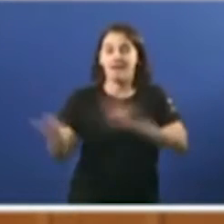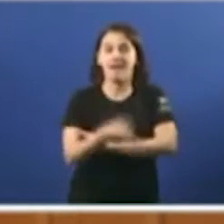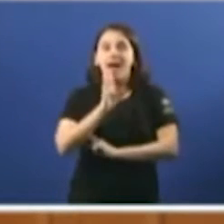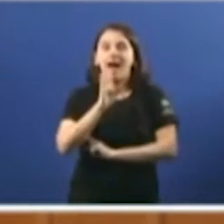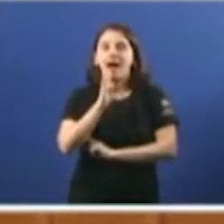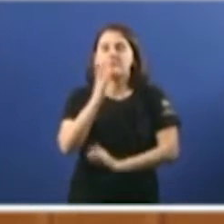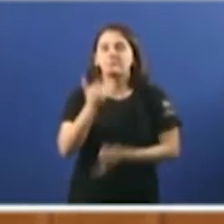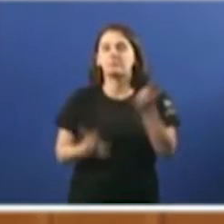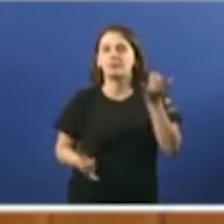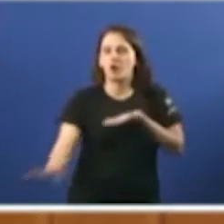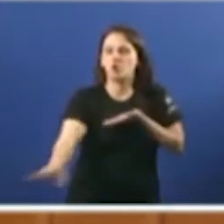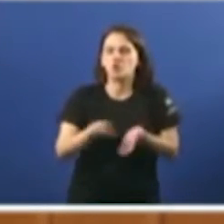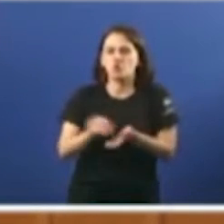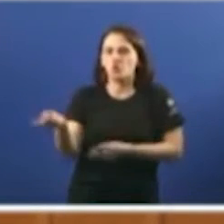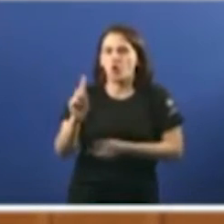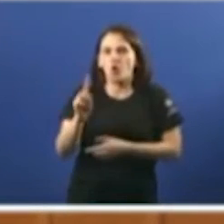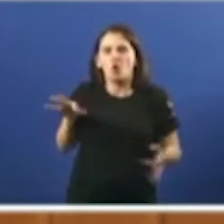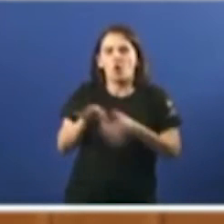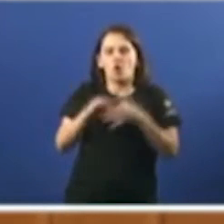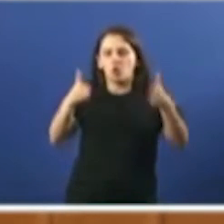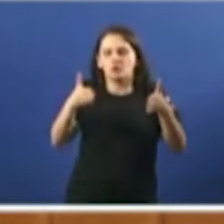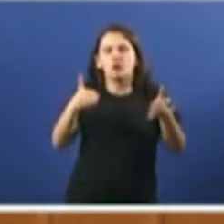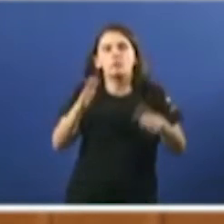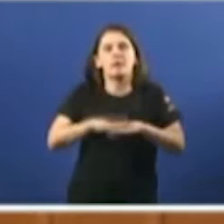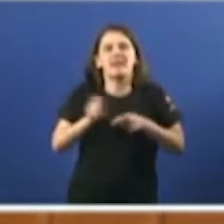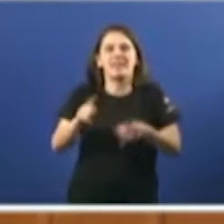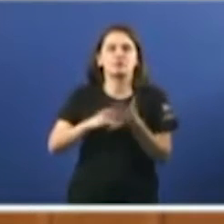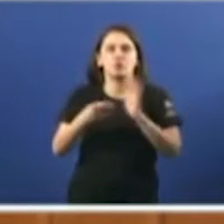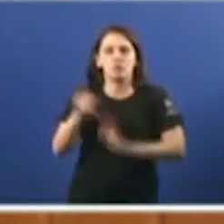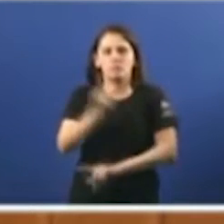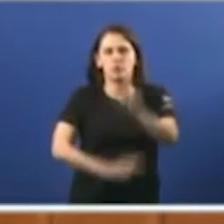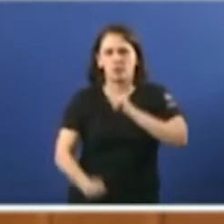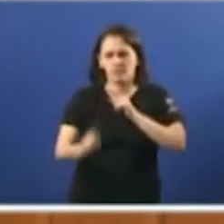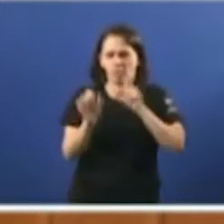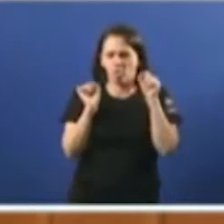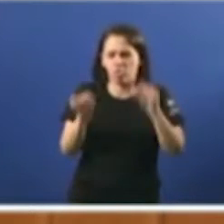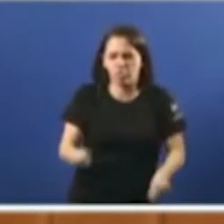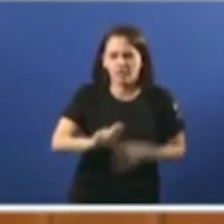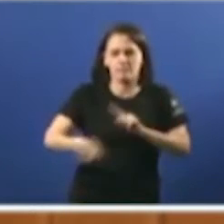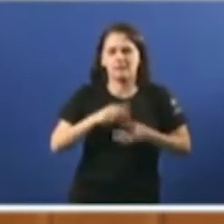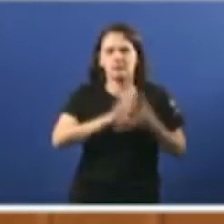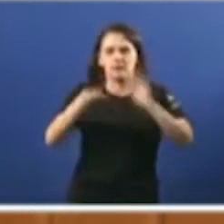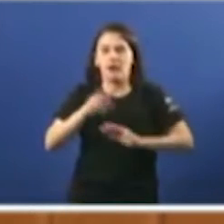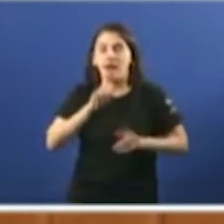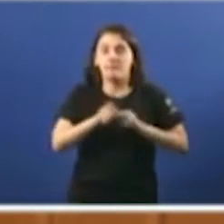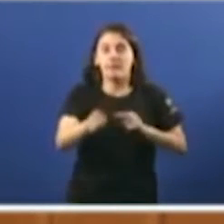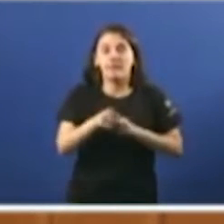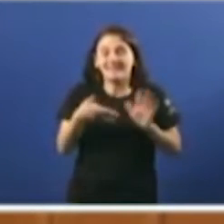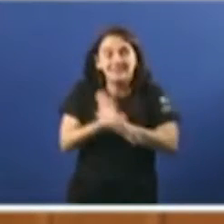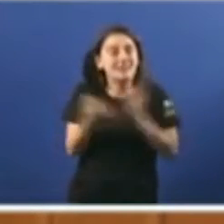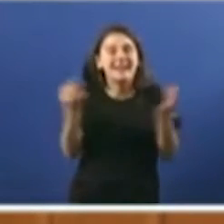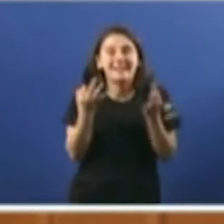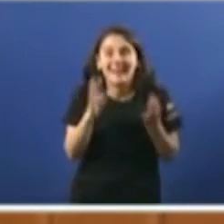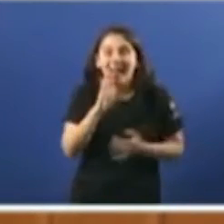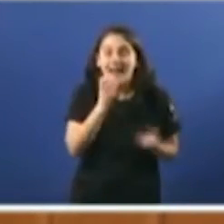tivemos como aceptadas as recomendacións relativas a necesidade de solucionar o problema dos atrasos con aplicación das medidas anunciadas. E dicir